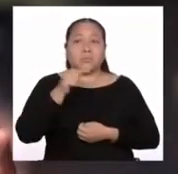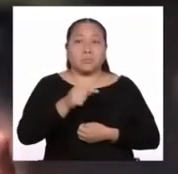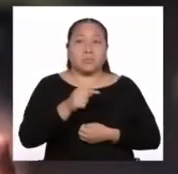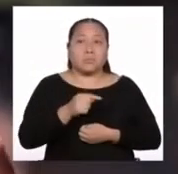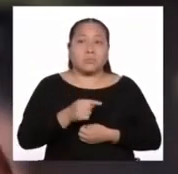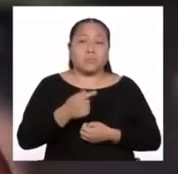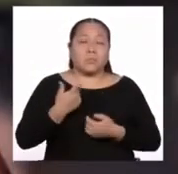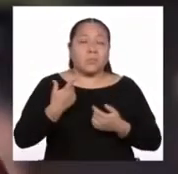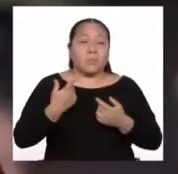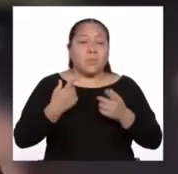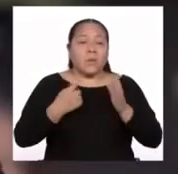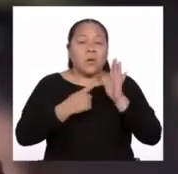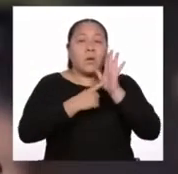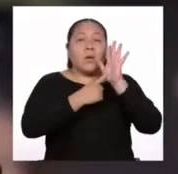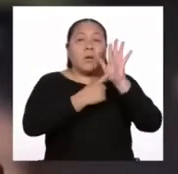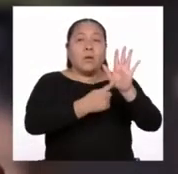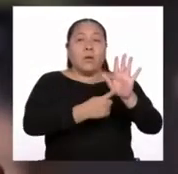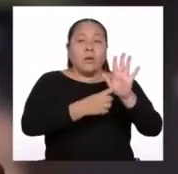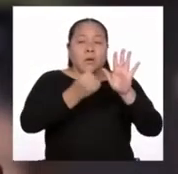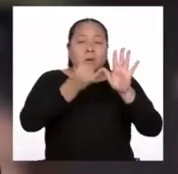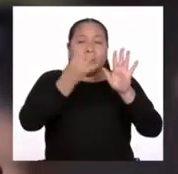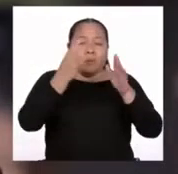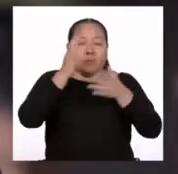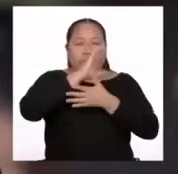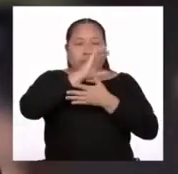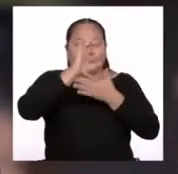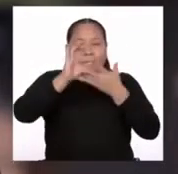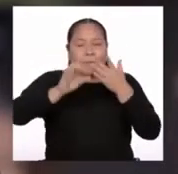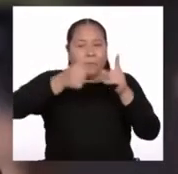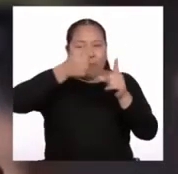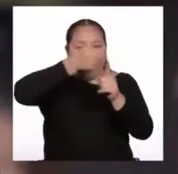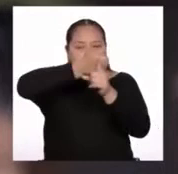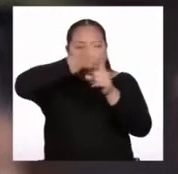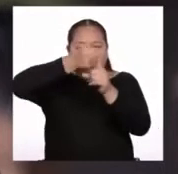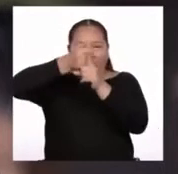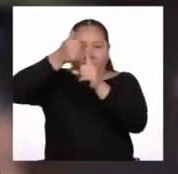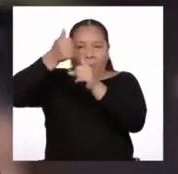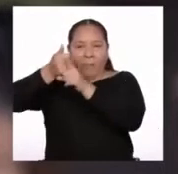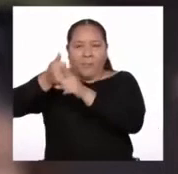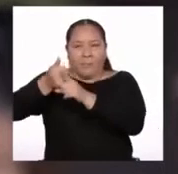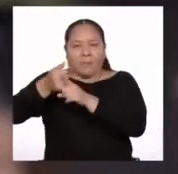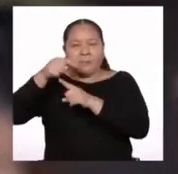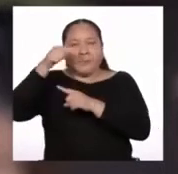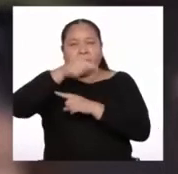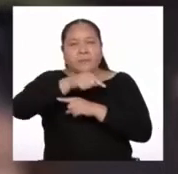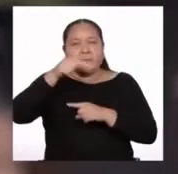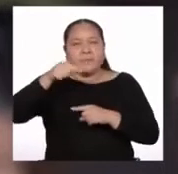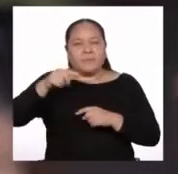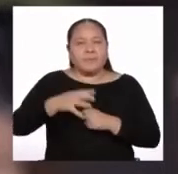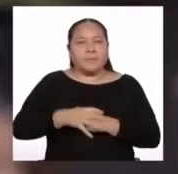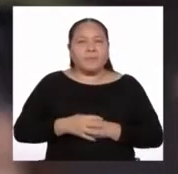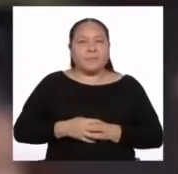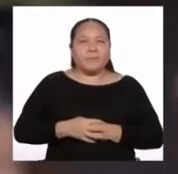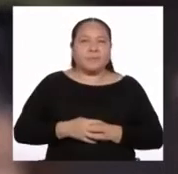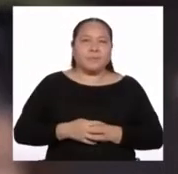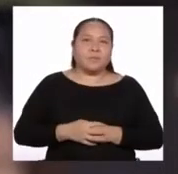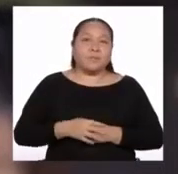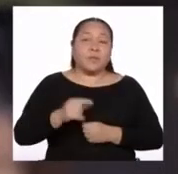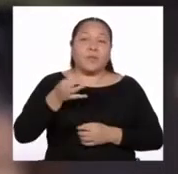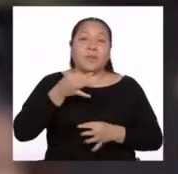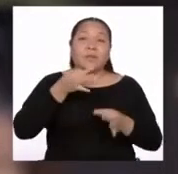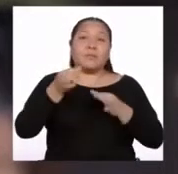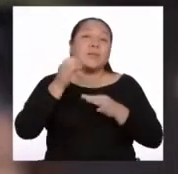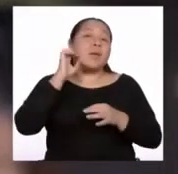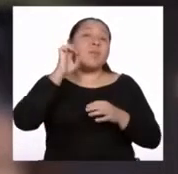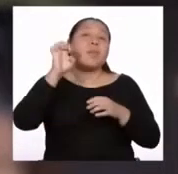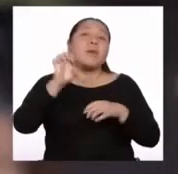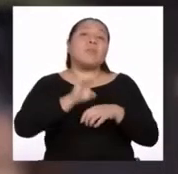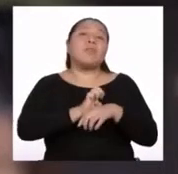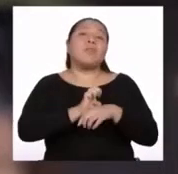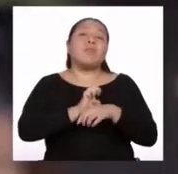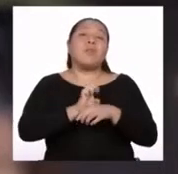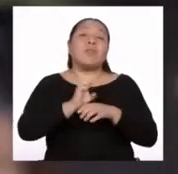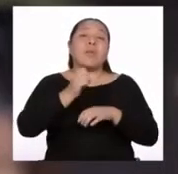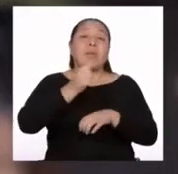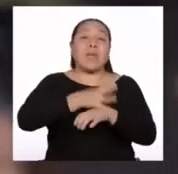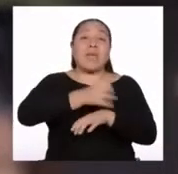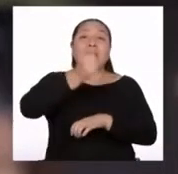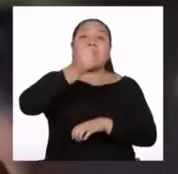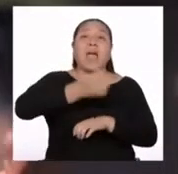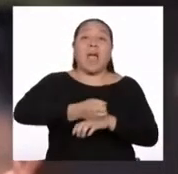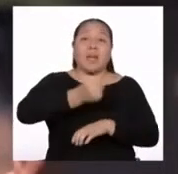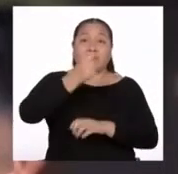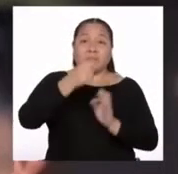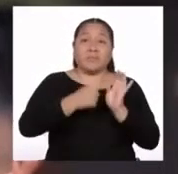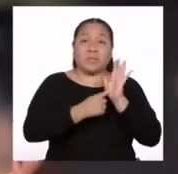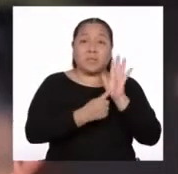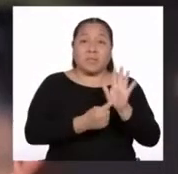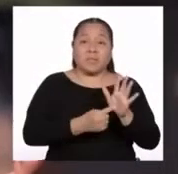algunos aspectos particulares, característicos de la ciudad. Cuando habla de Ica, por ejemplo, nos presenta la ciudad de Ica,